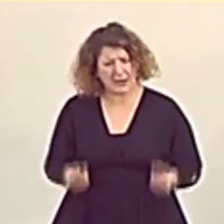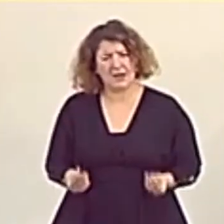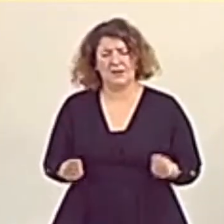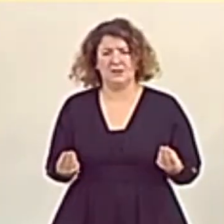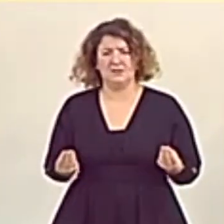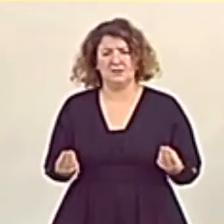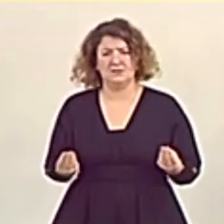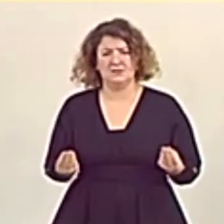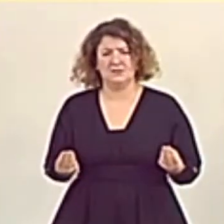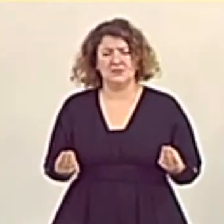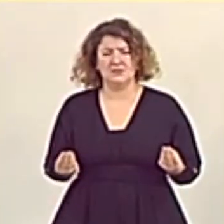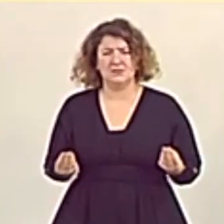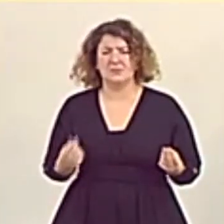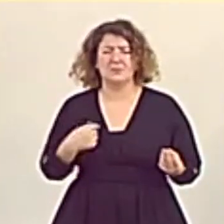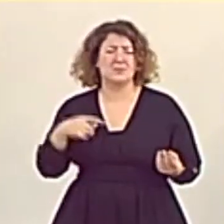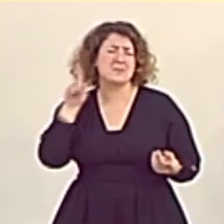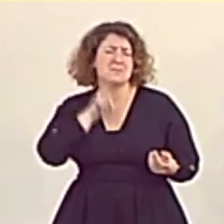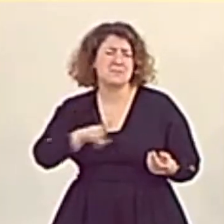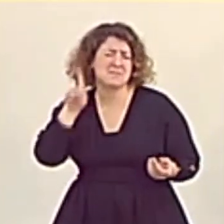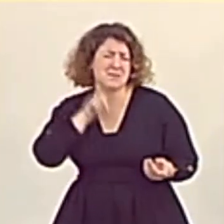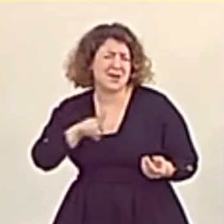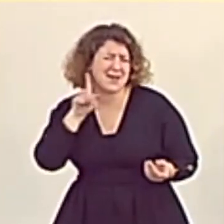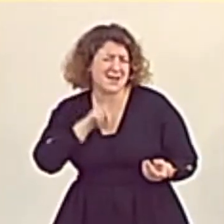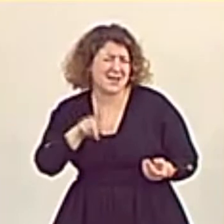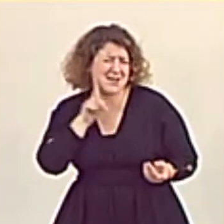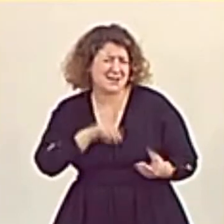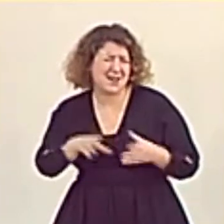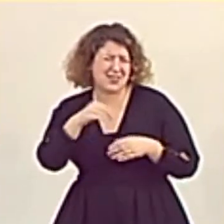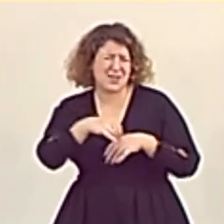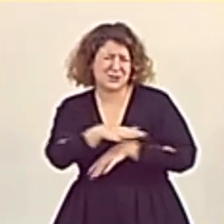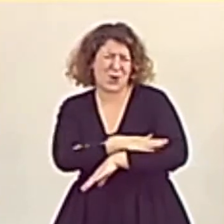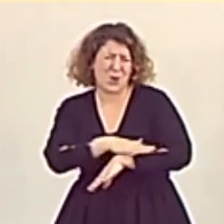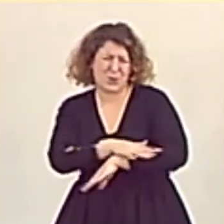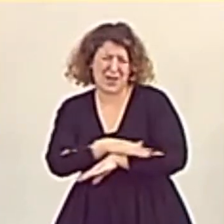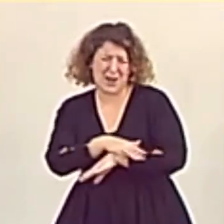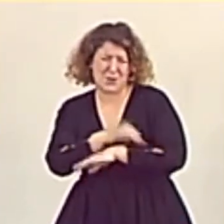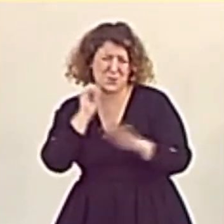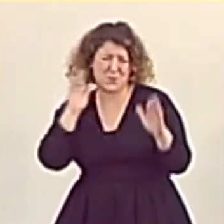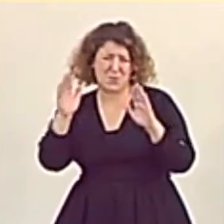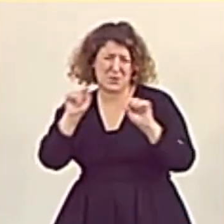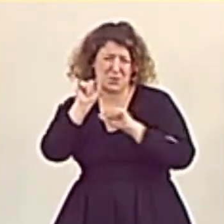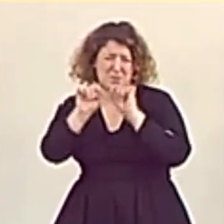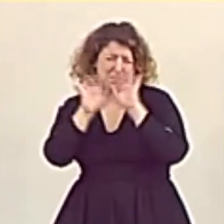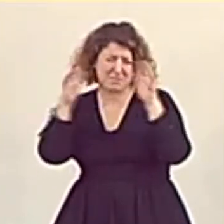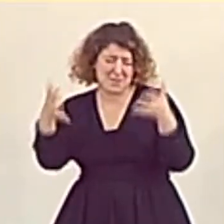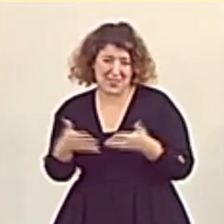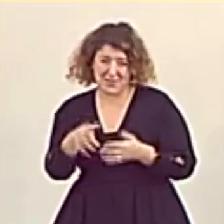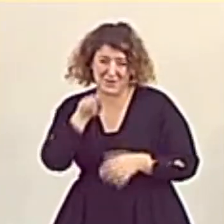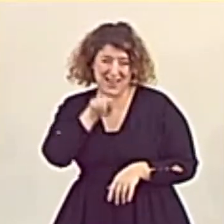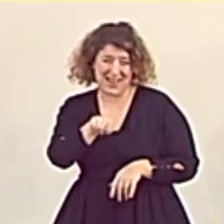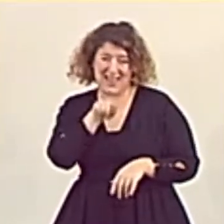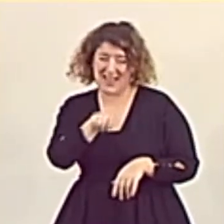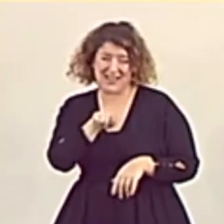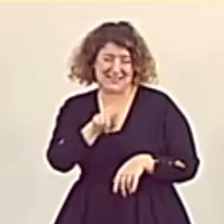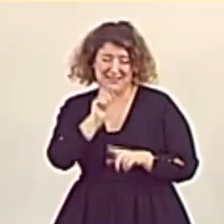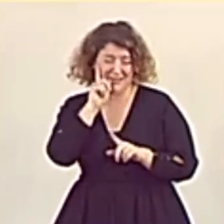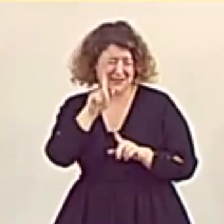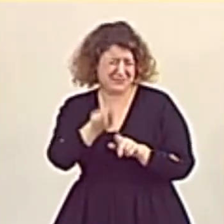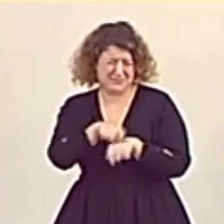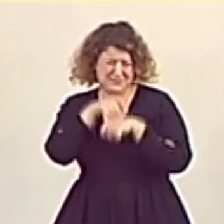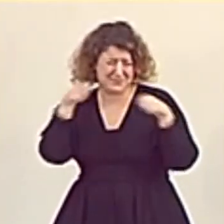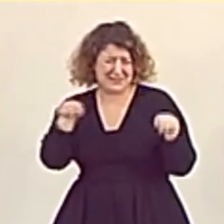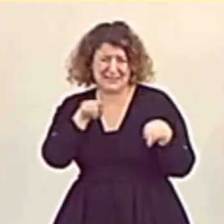De todas las mentiras de su Gobierno en esta pandemia, esta es sin duda la más